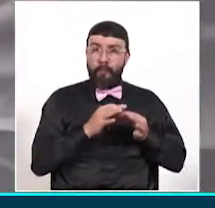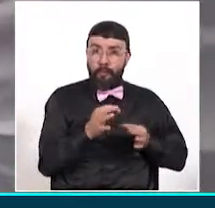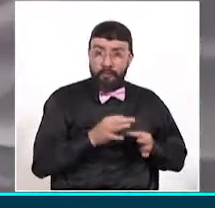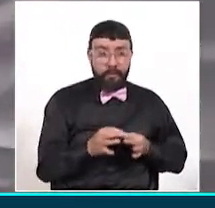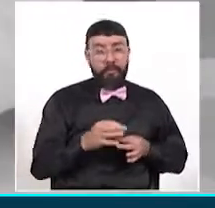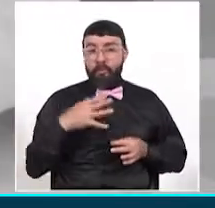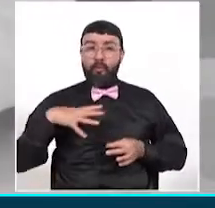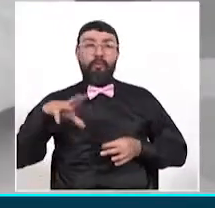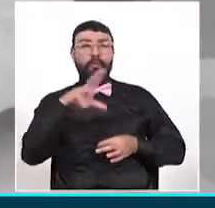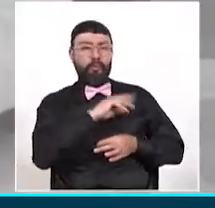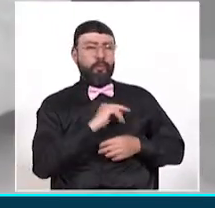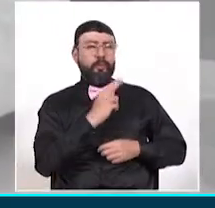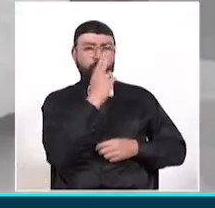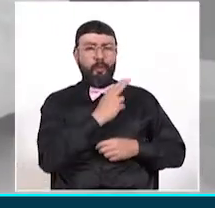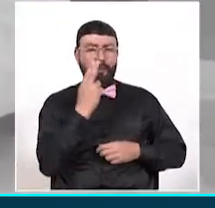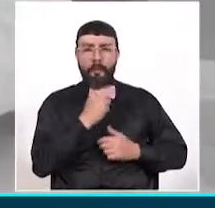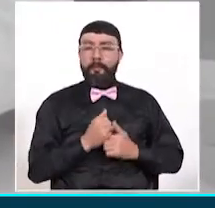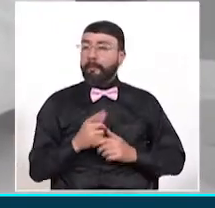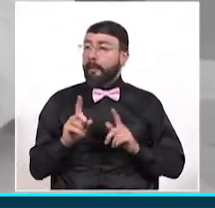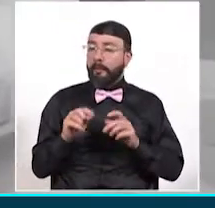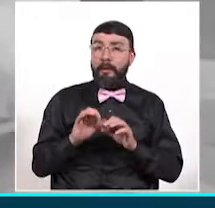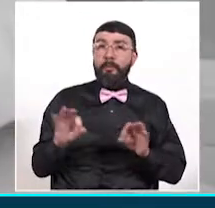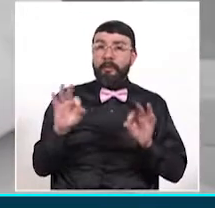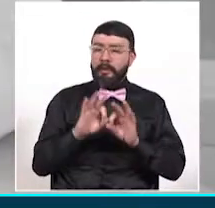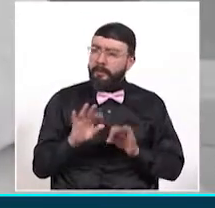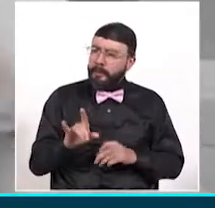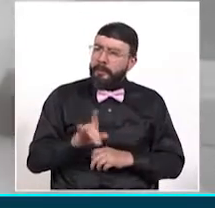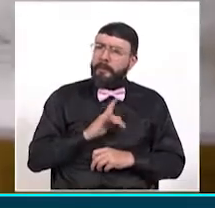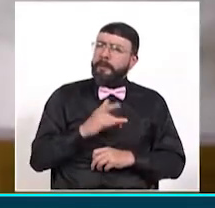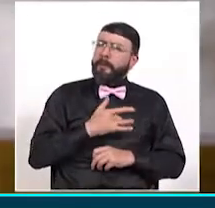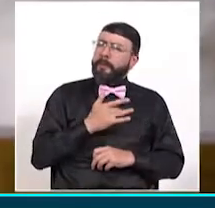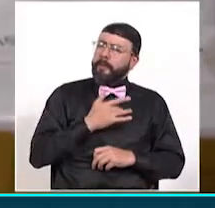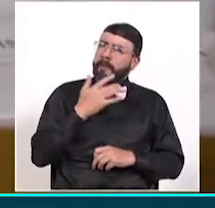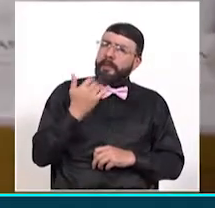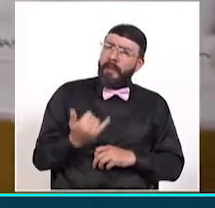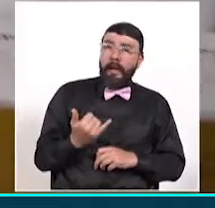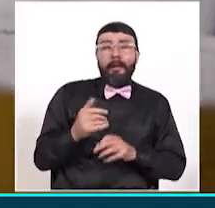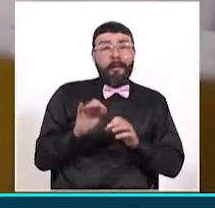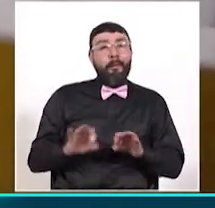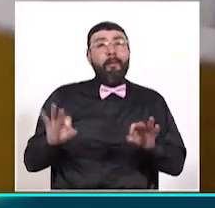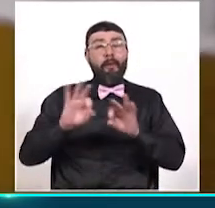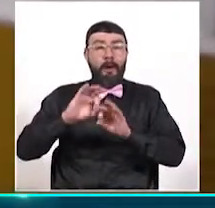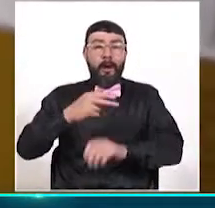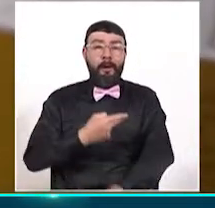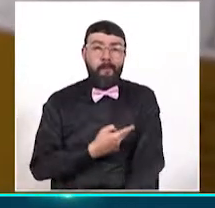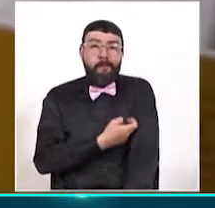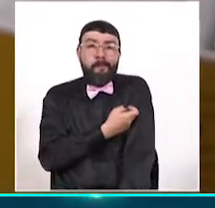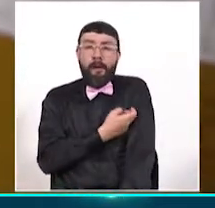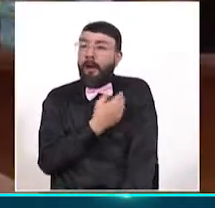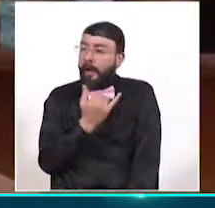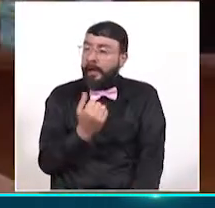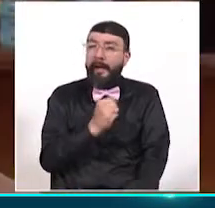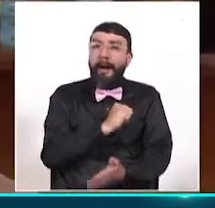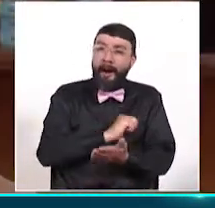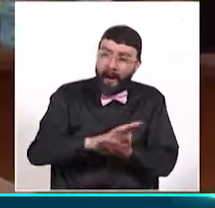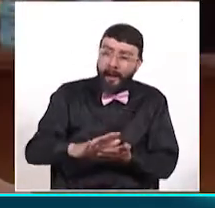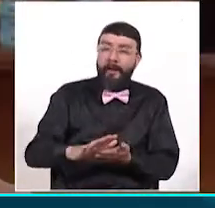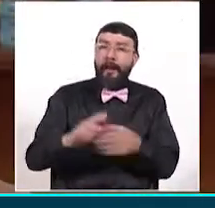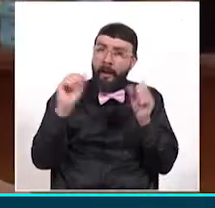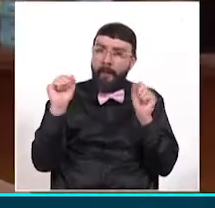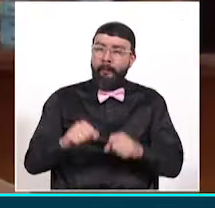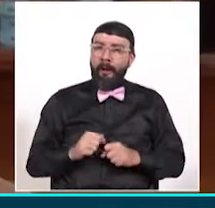compromiso de todos. Es importante sensibilizarse sobre la importancia de aplicarse en este biológico, es totalmente gratuito